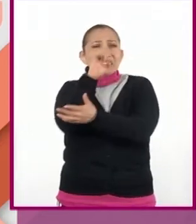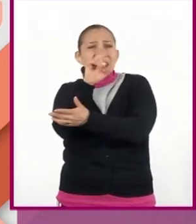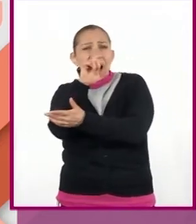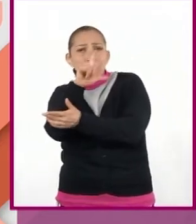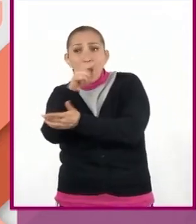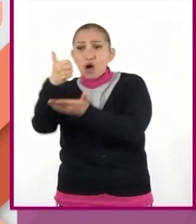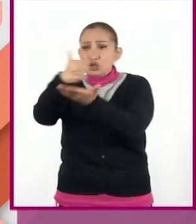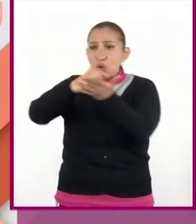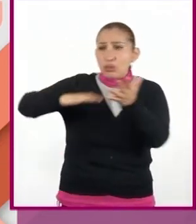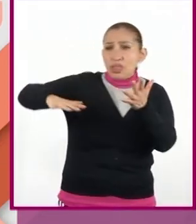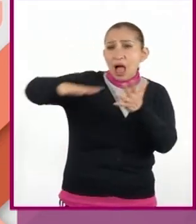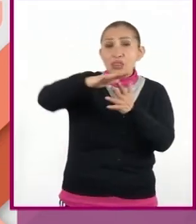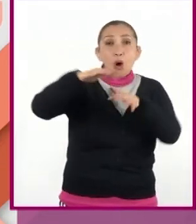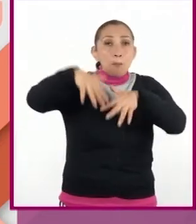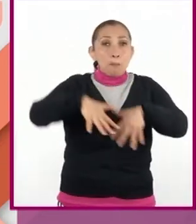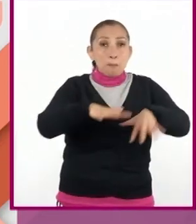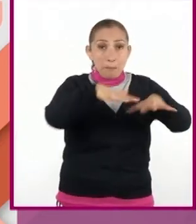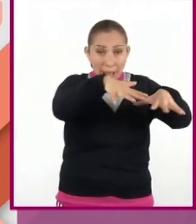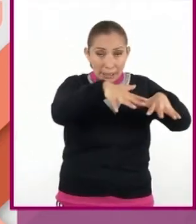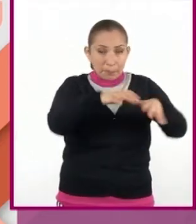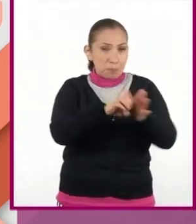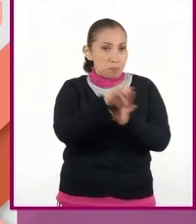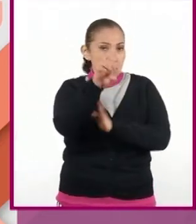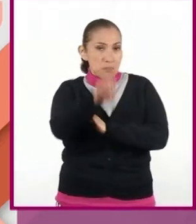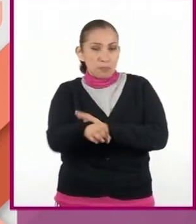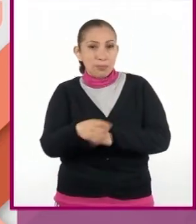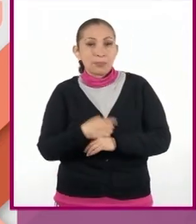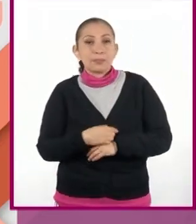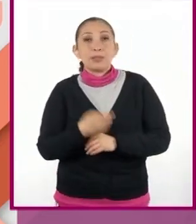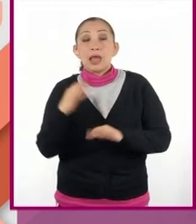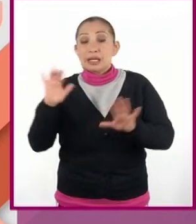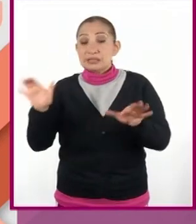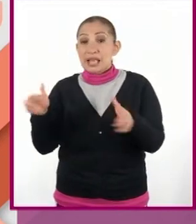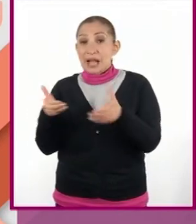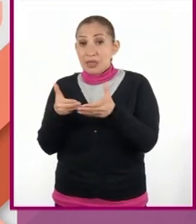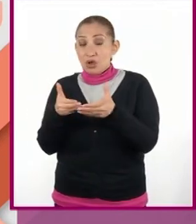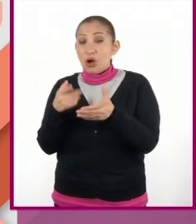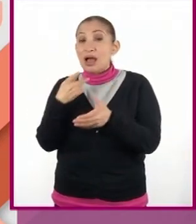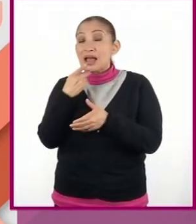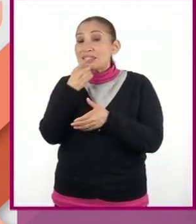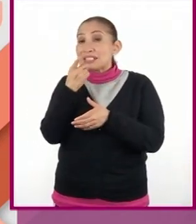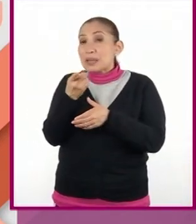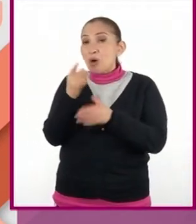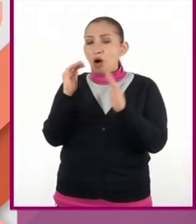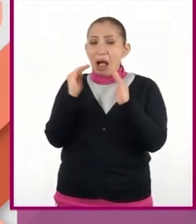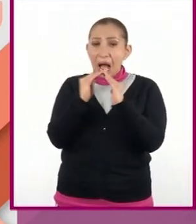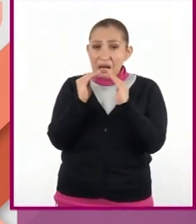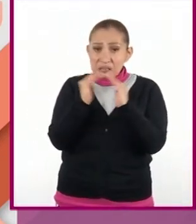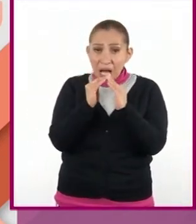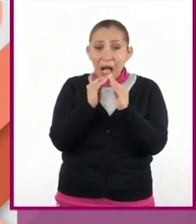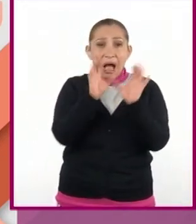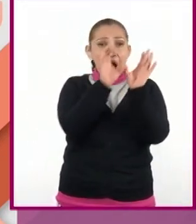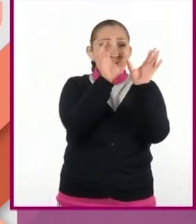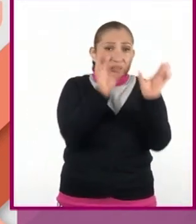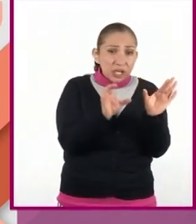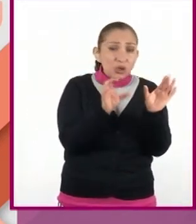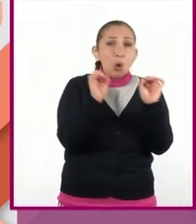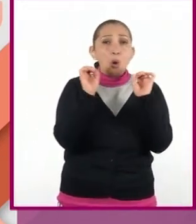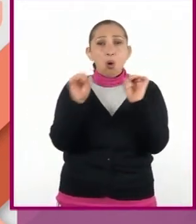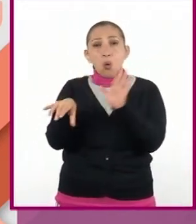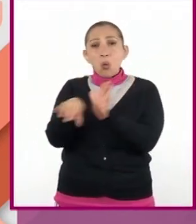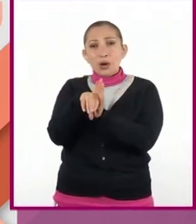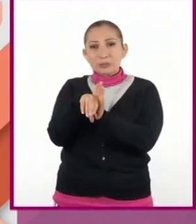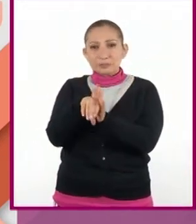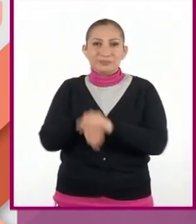de una ciudad o del mar, por ejemplo. Y es cerrado cuando hablamos de una casa, un castillo o una